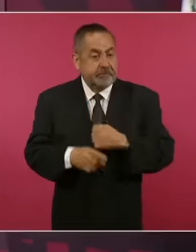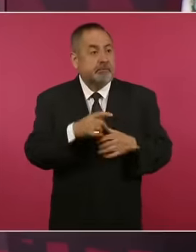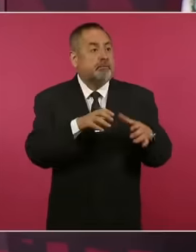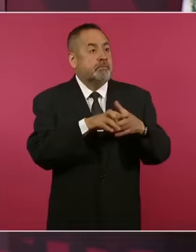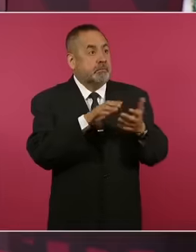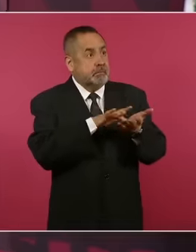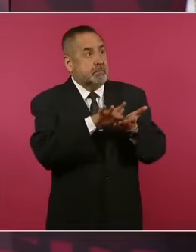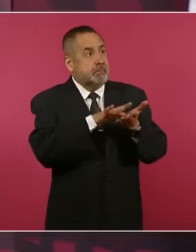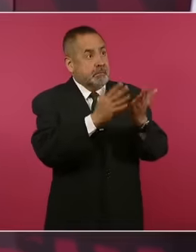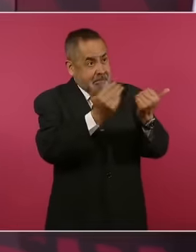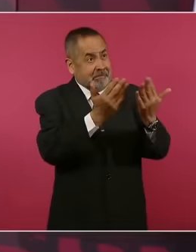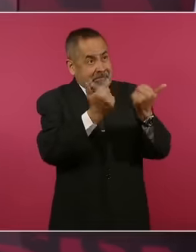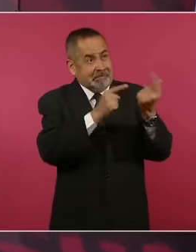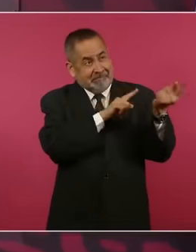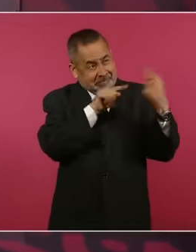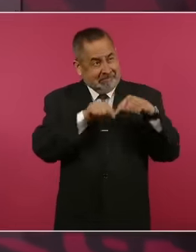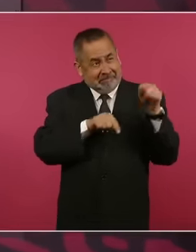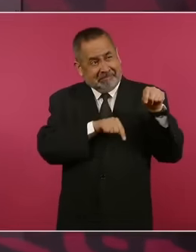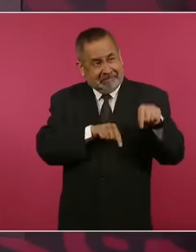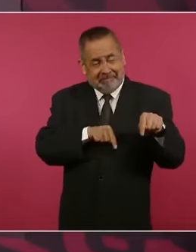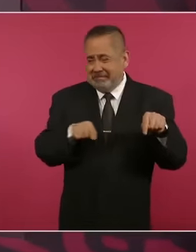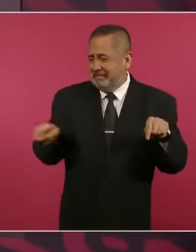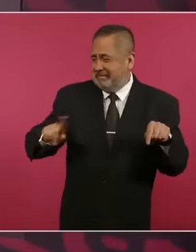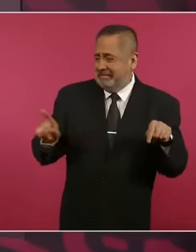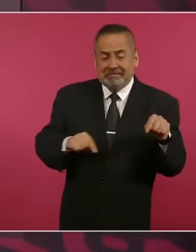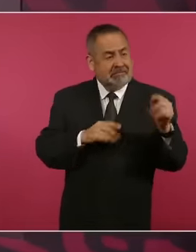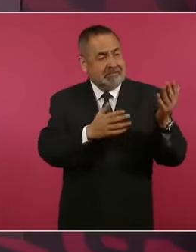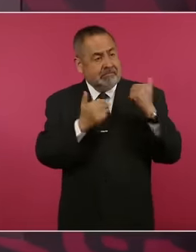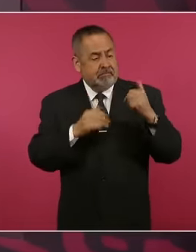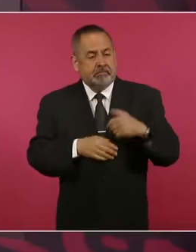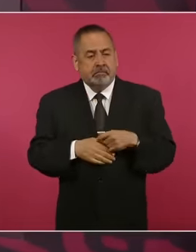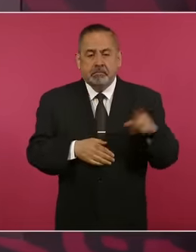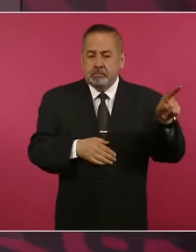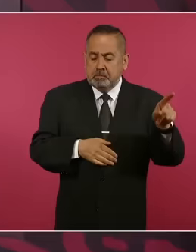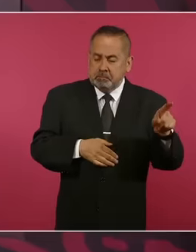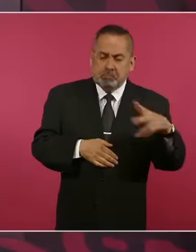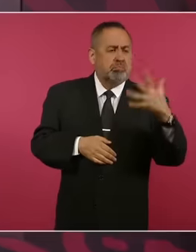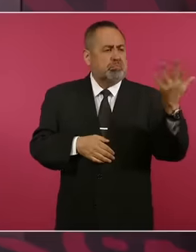a la invasión?